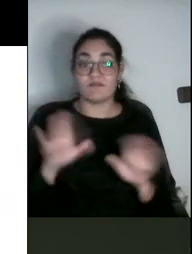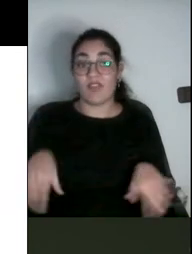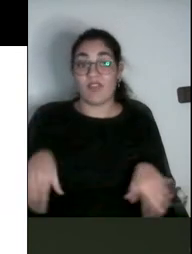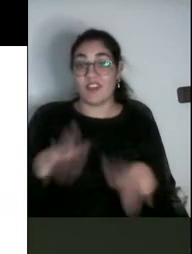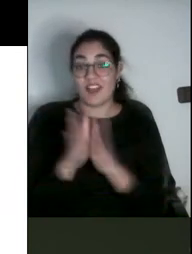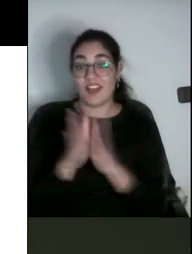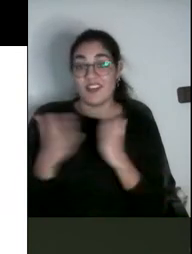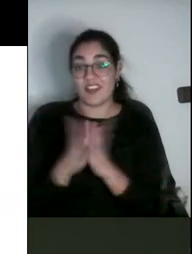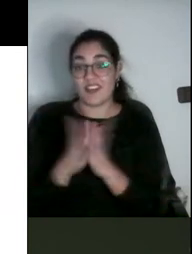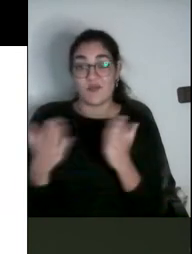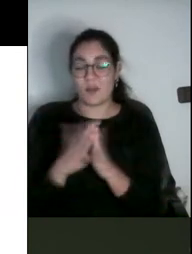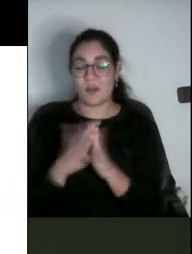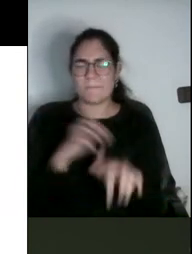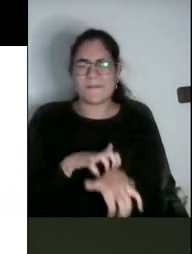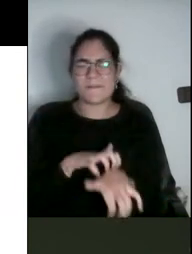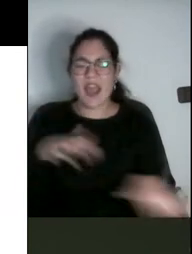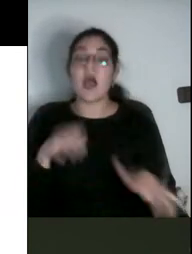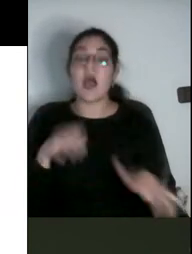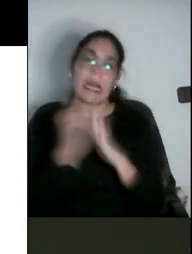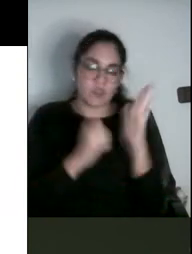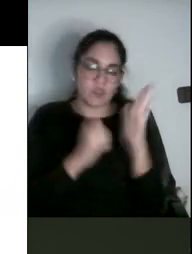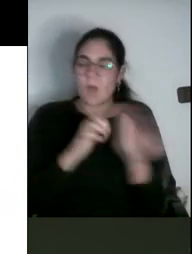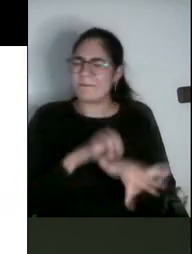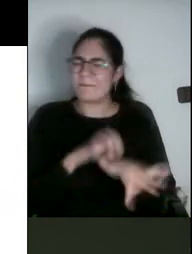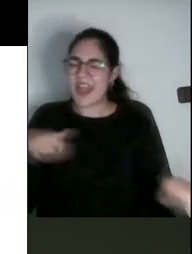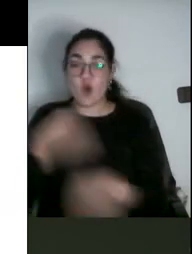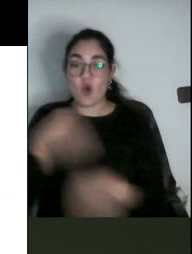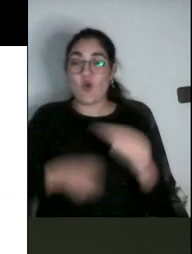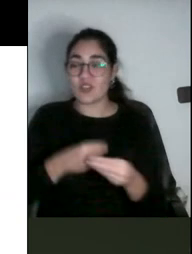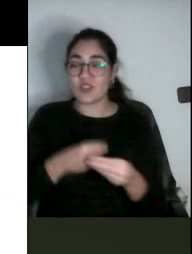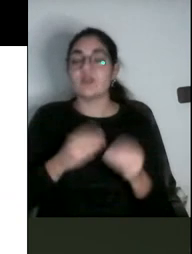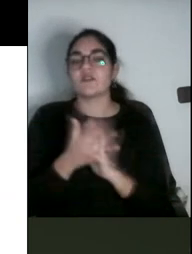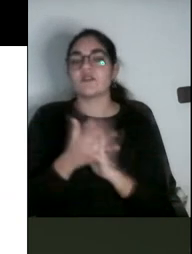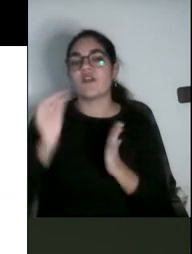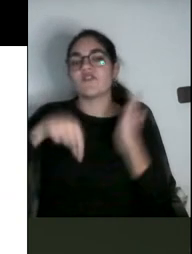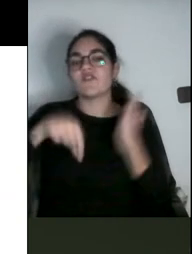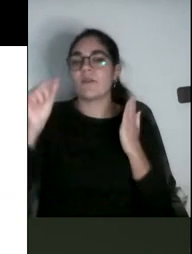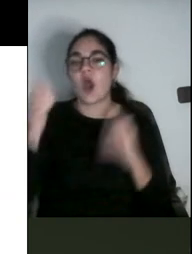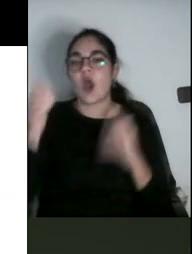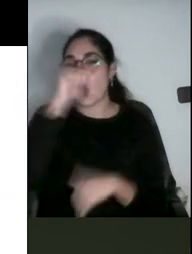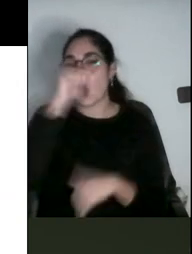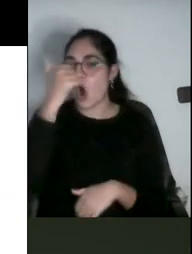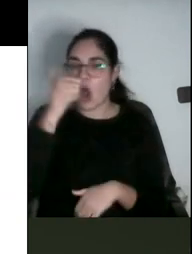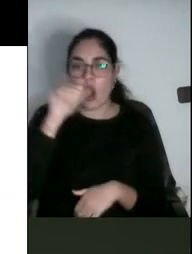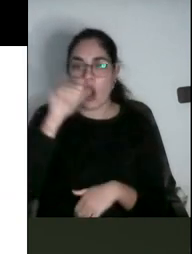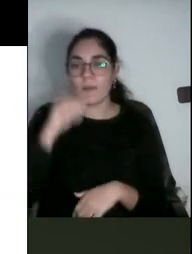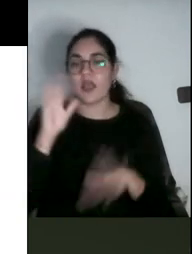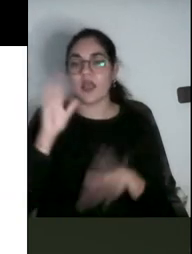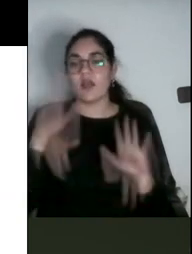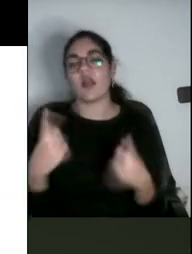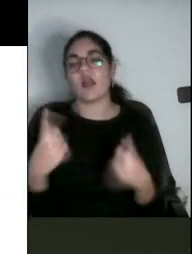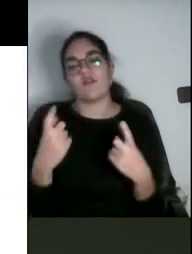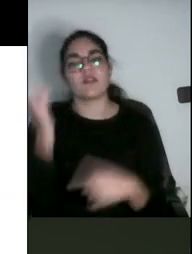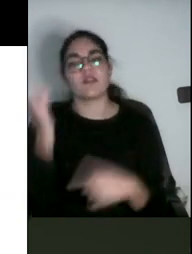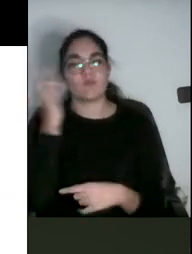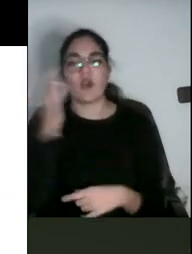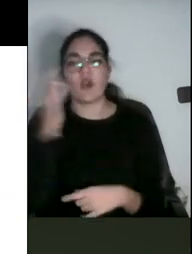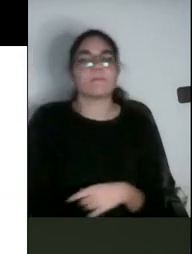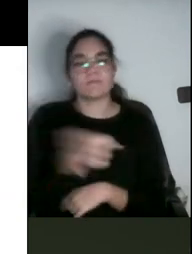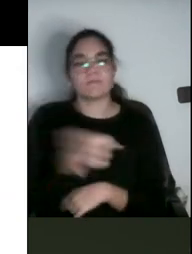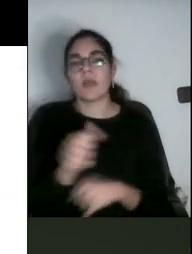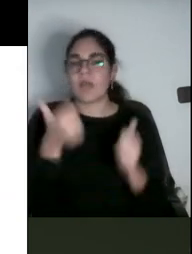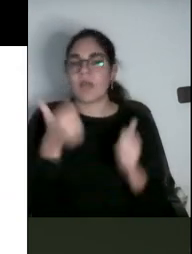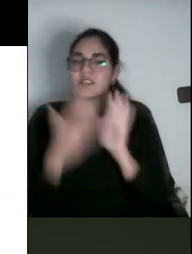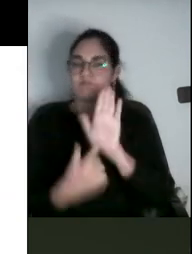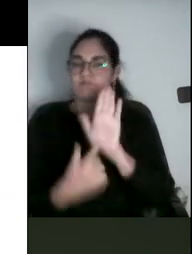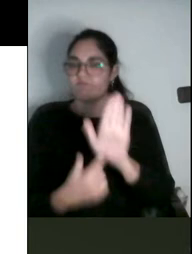utilizaban y los artículos estaban firmados por hombres y que era necesario incluir los referentes femeninos, bien en